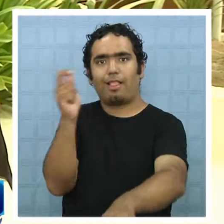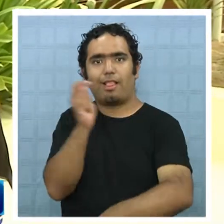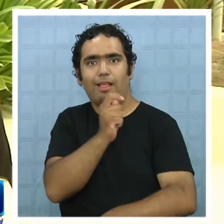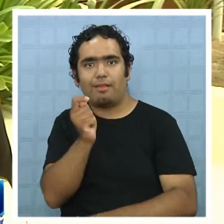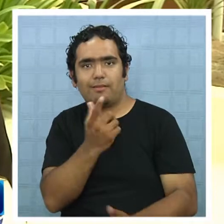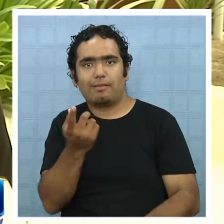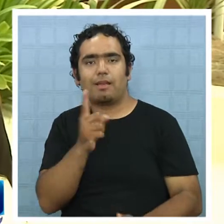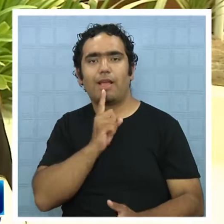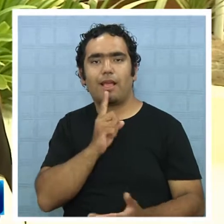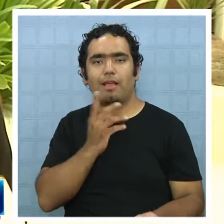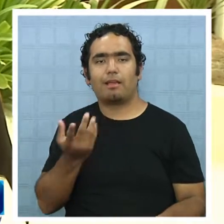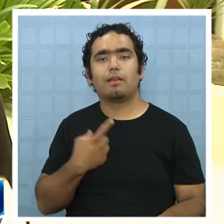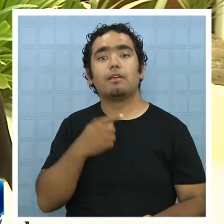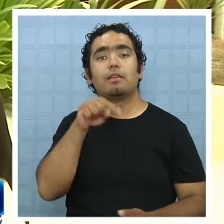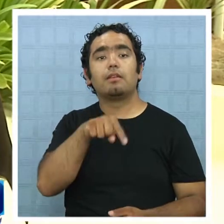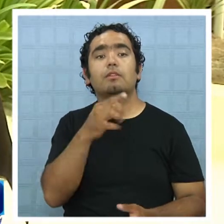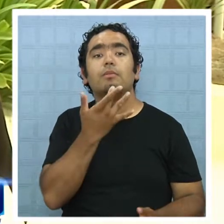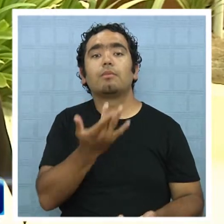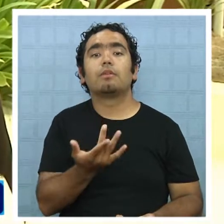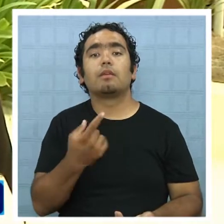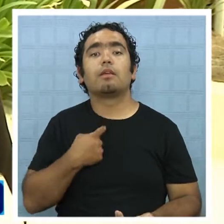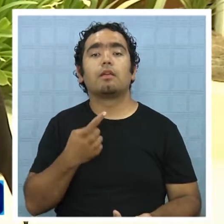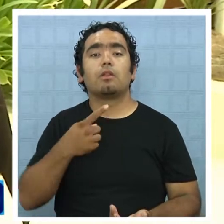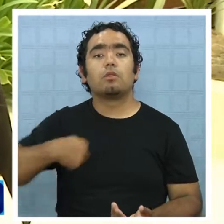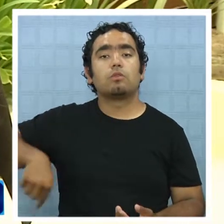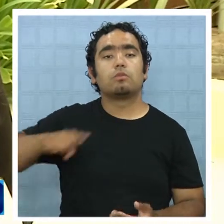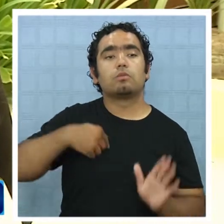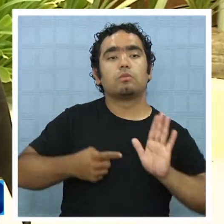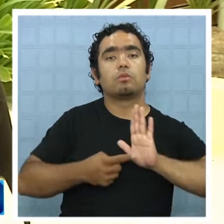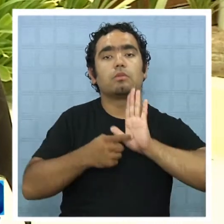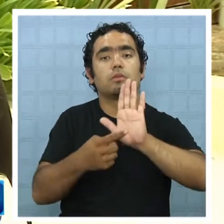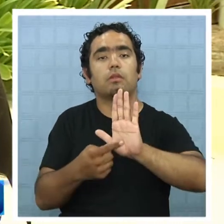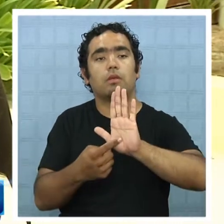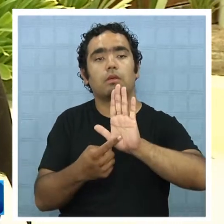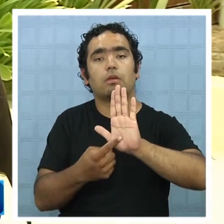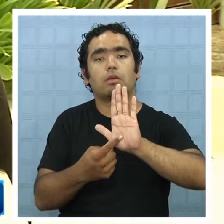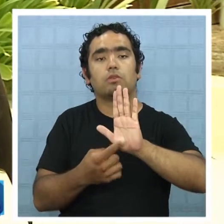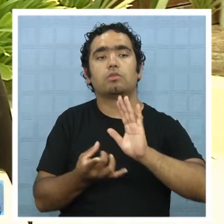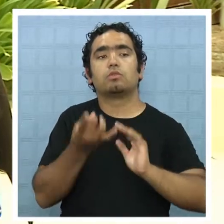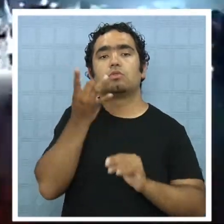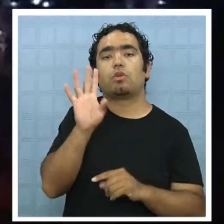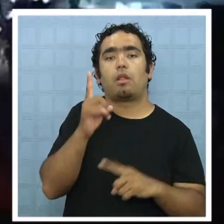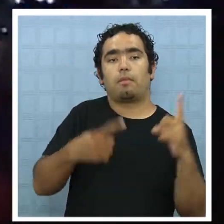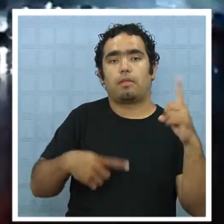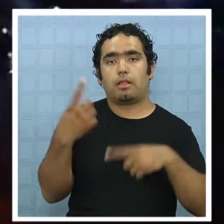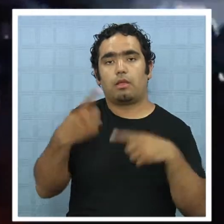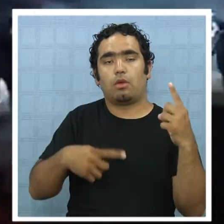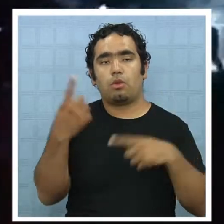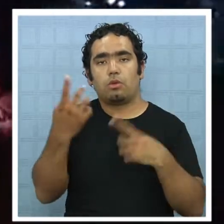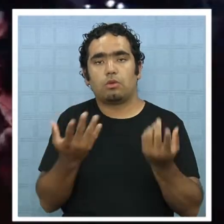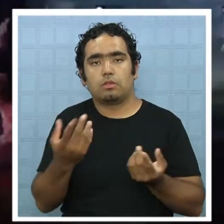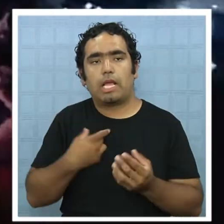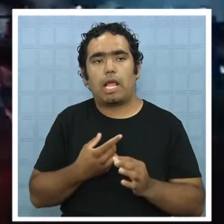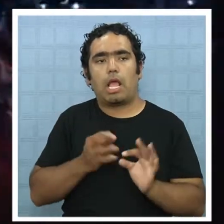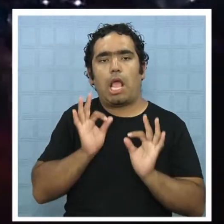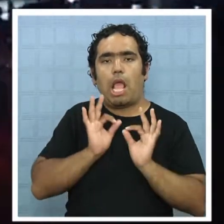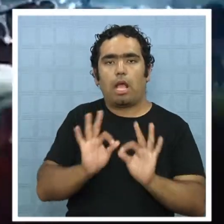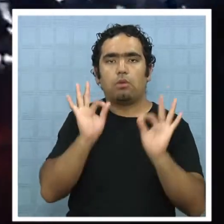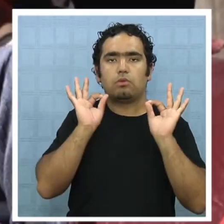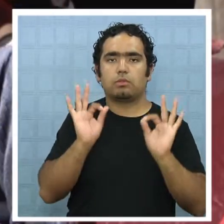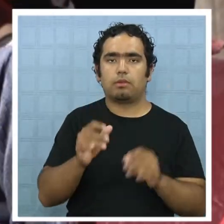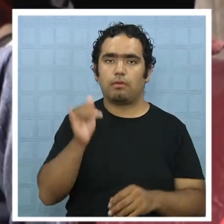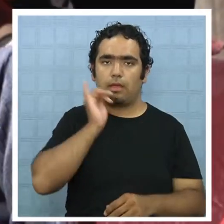región. Y también eso es para mostrar que vamos a empezar también a solo mostrar cosas de repente que son